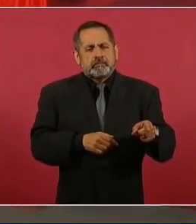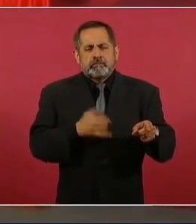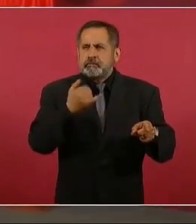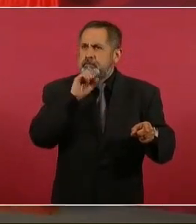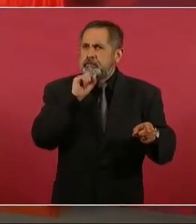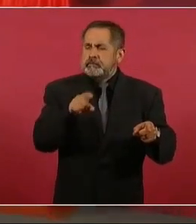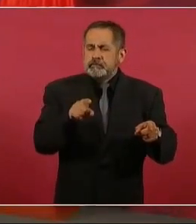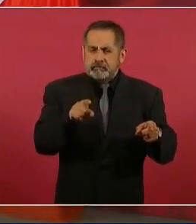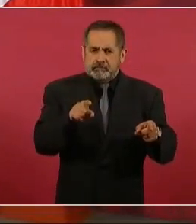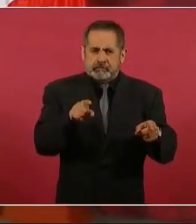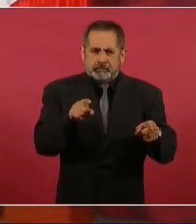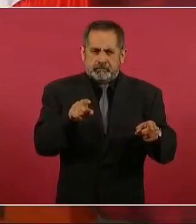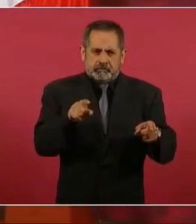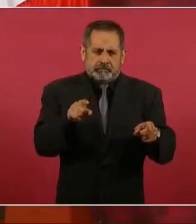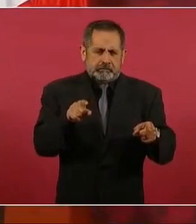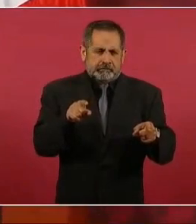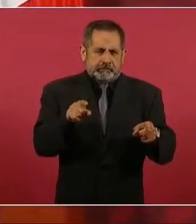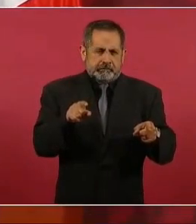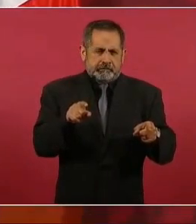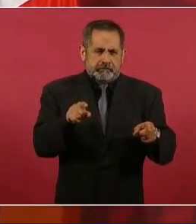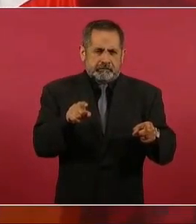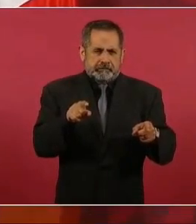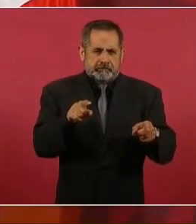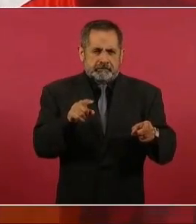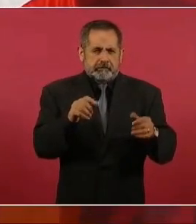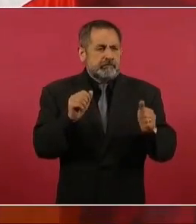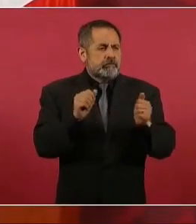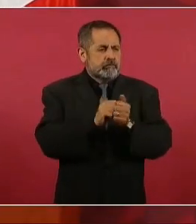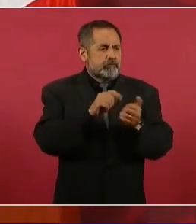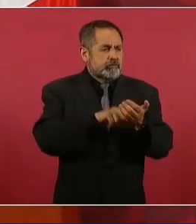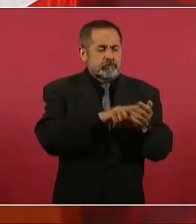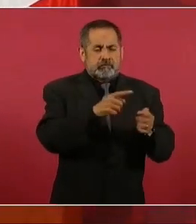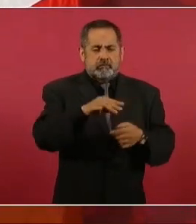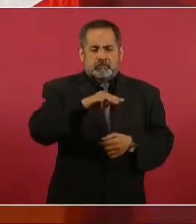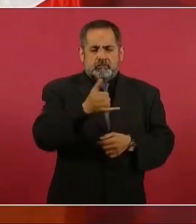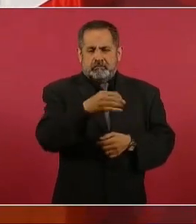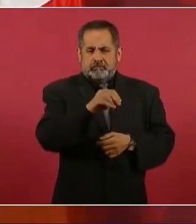a estar también con los mayos.